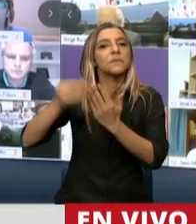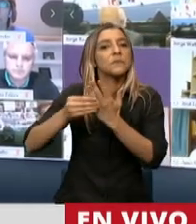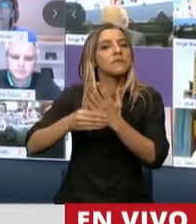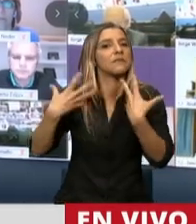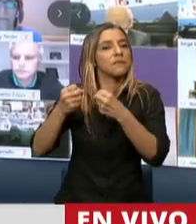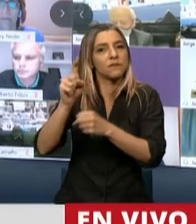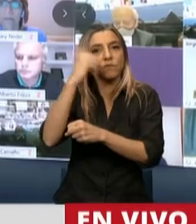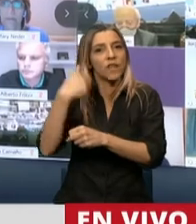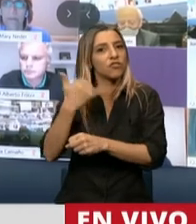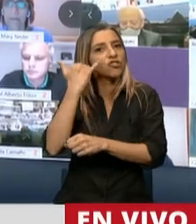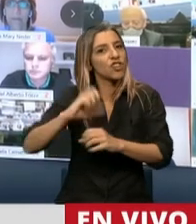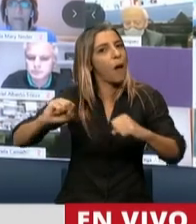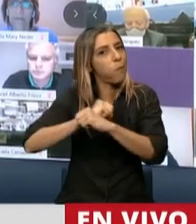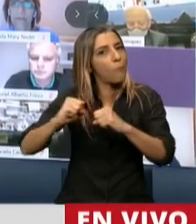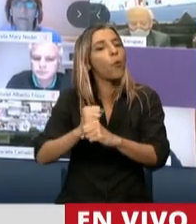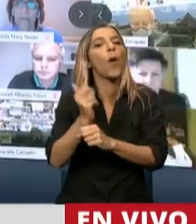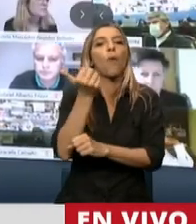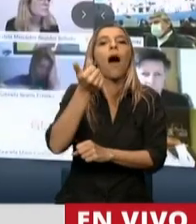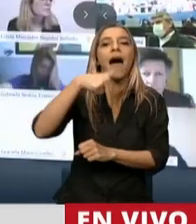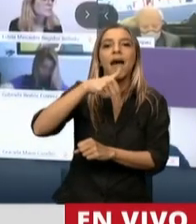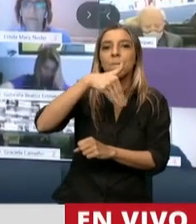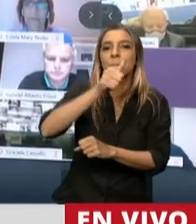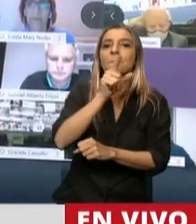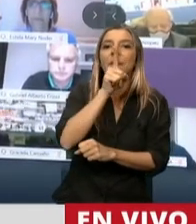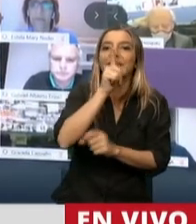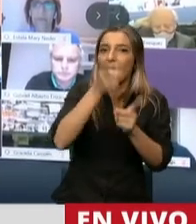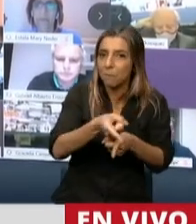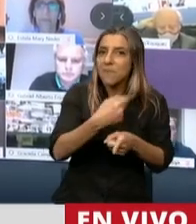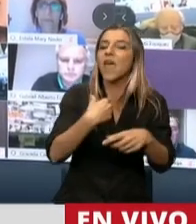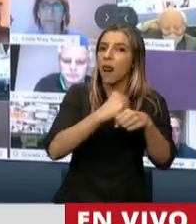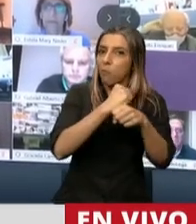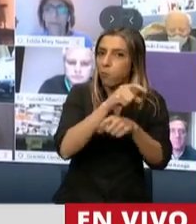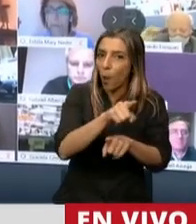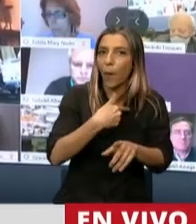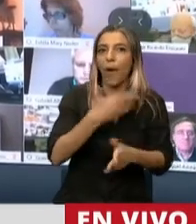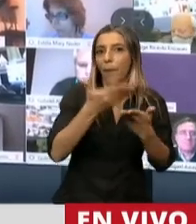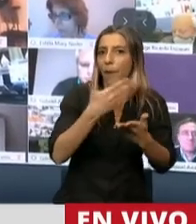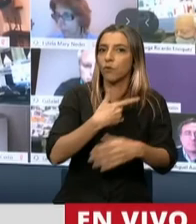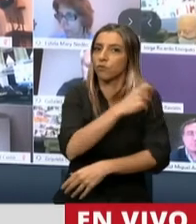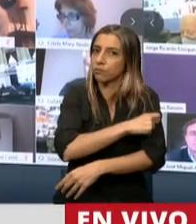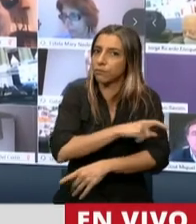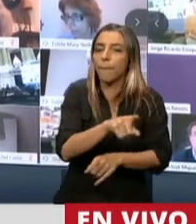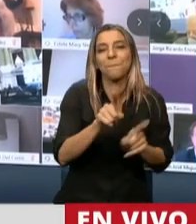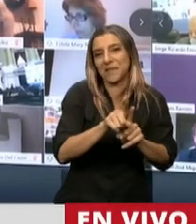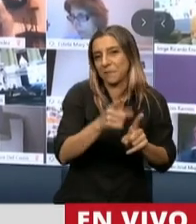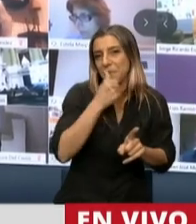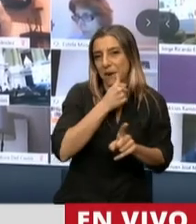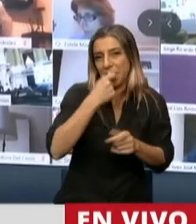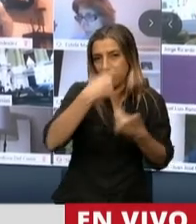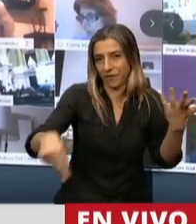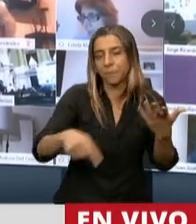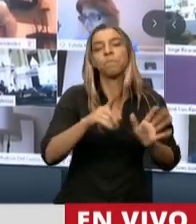evaluadas y registradas por ANMAT que es nuestra agencia de evaluación de medicamentos digo esto porque